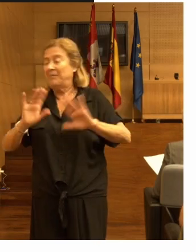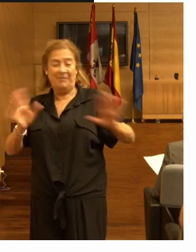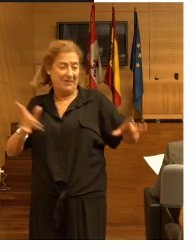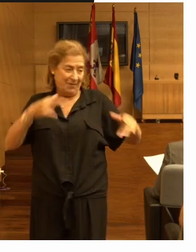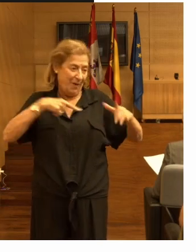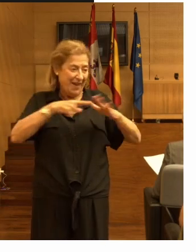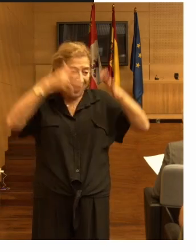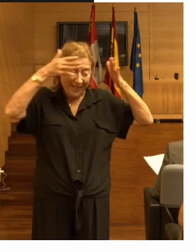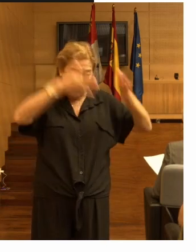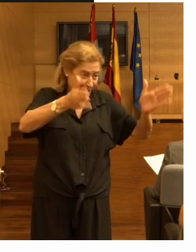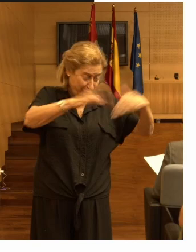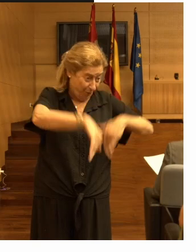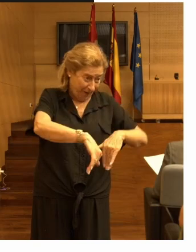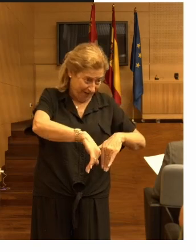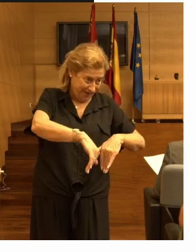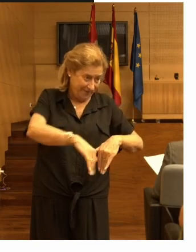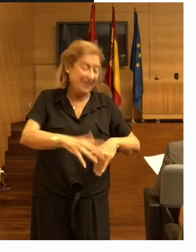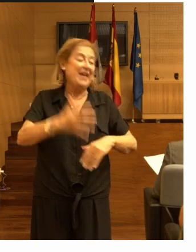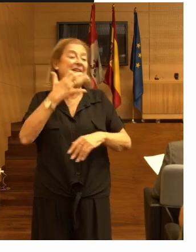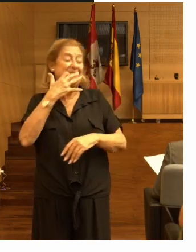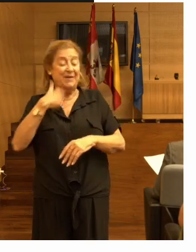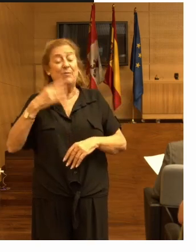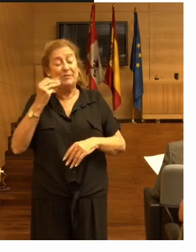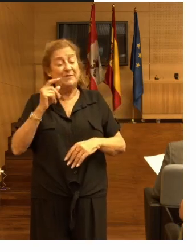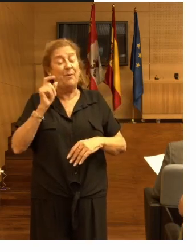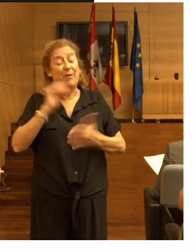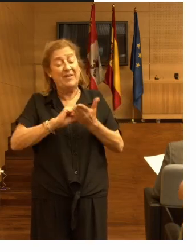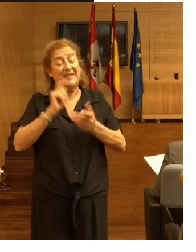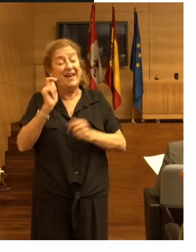tema o somos directores de residencias pues